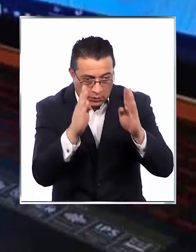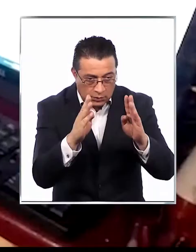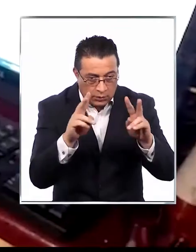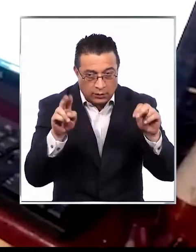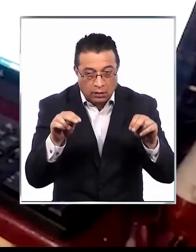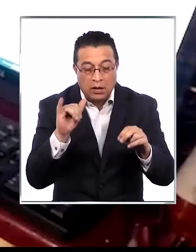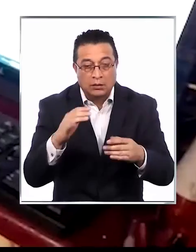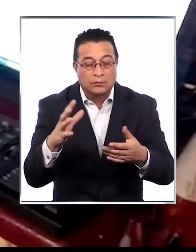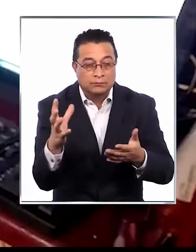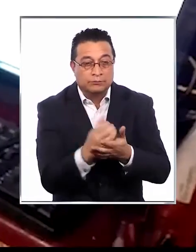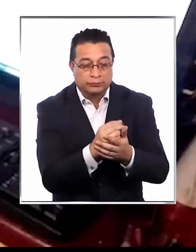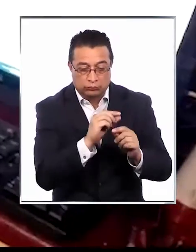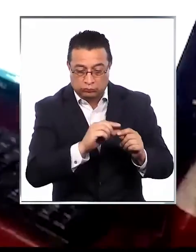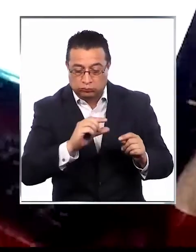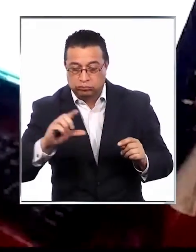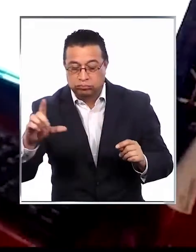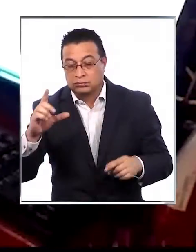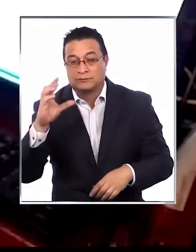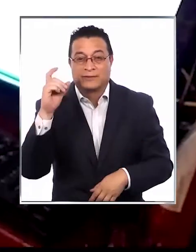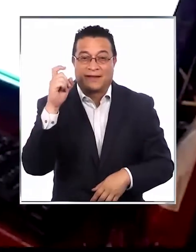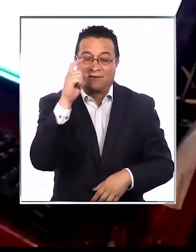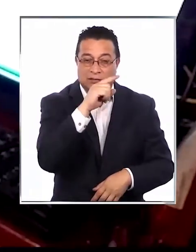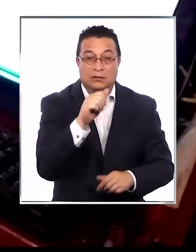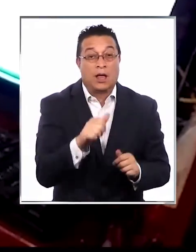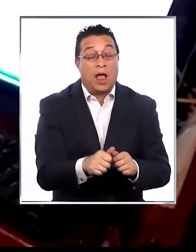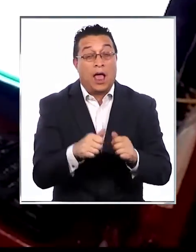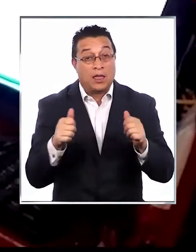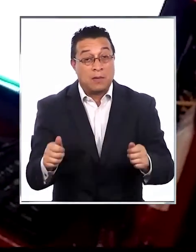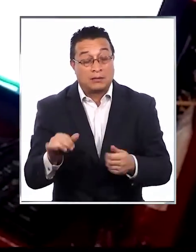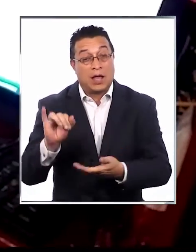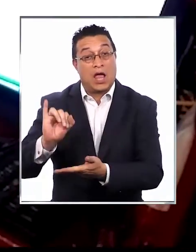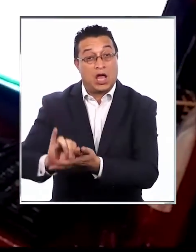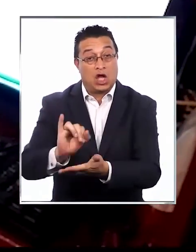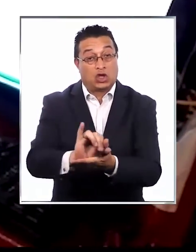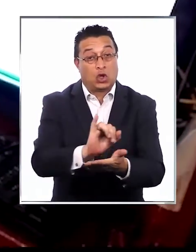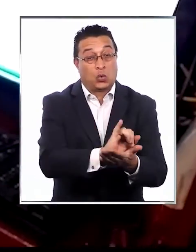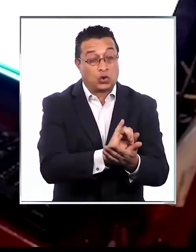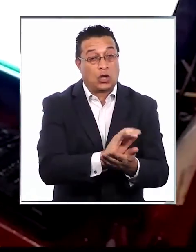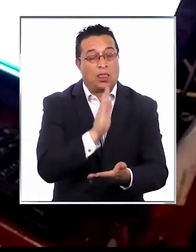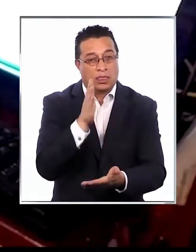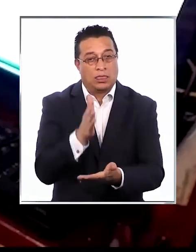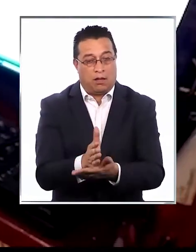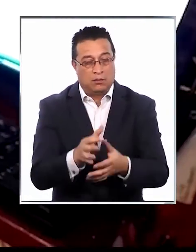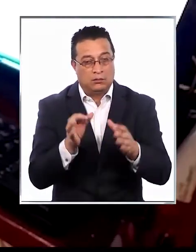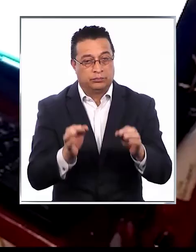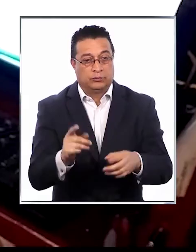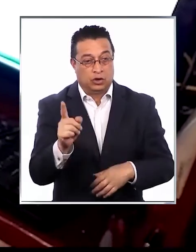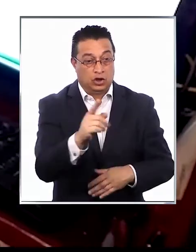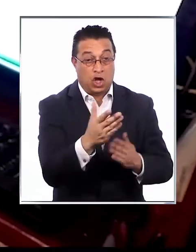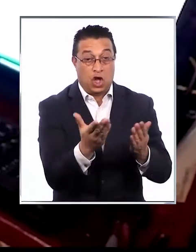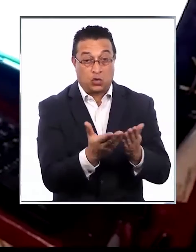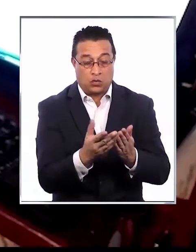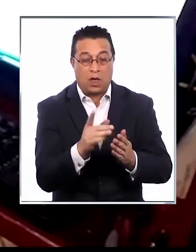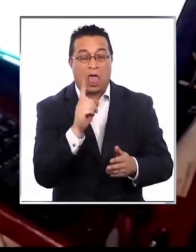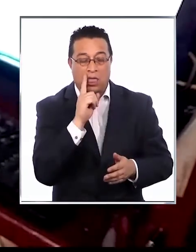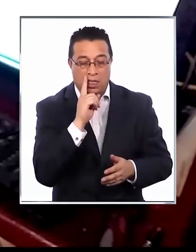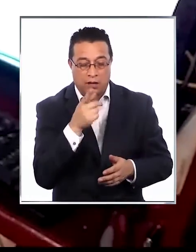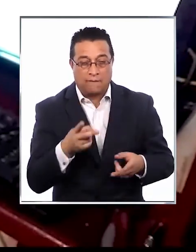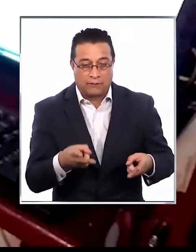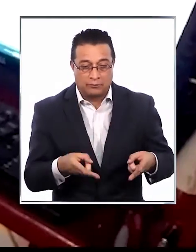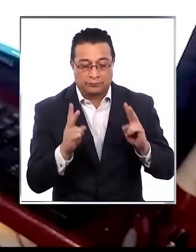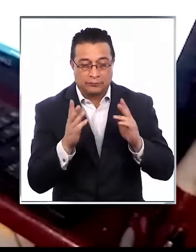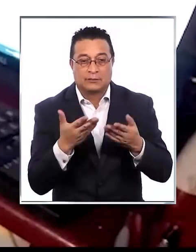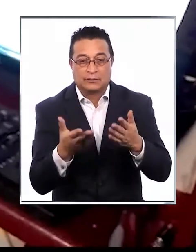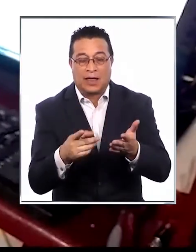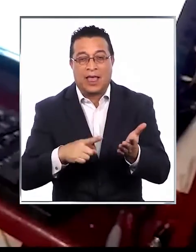materias y lograr el progreso deseado. Además de que las instituciones deben asegurarse que sus alumnos cuenten con las